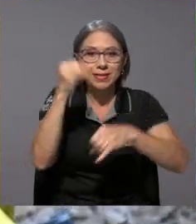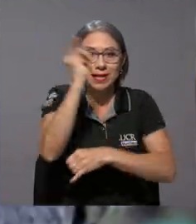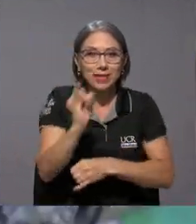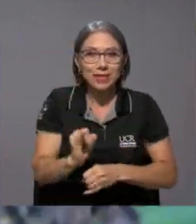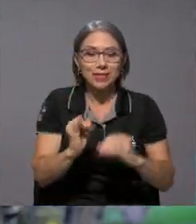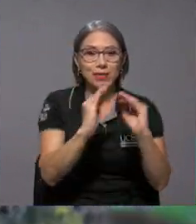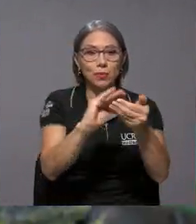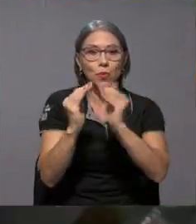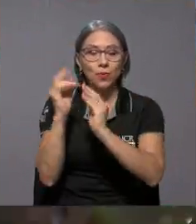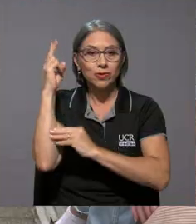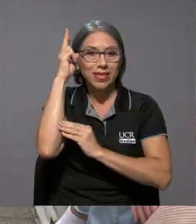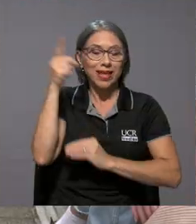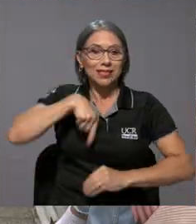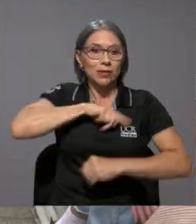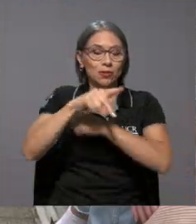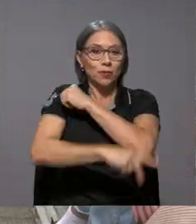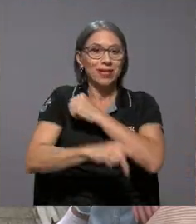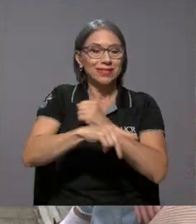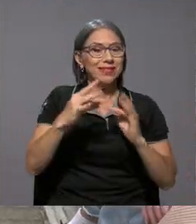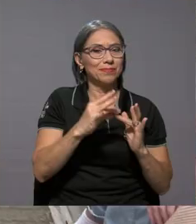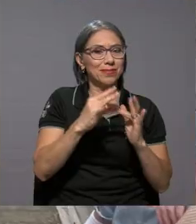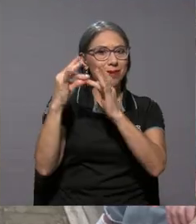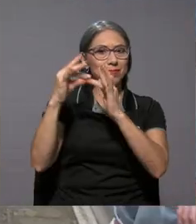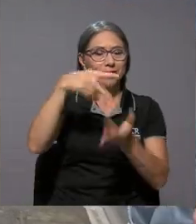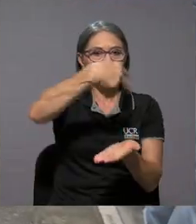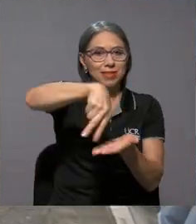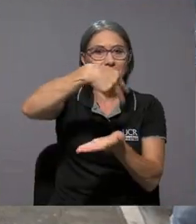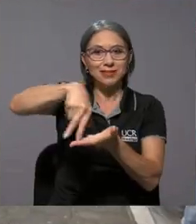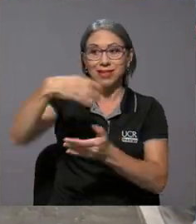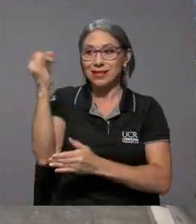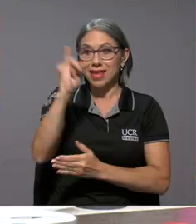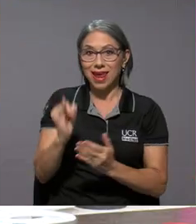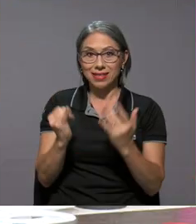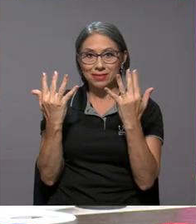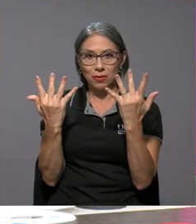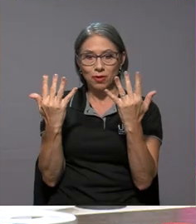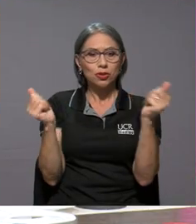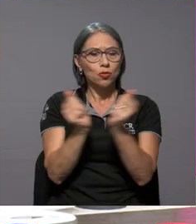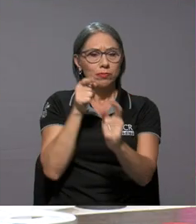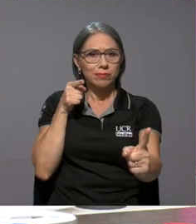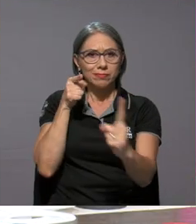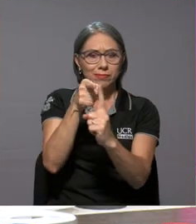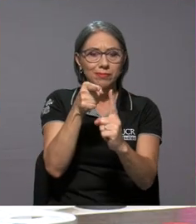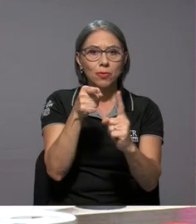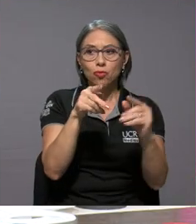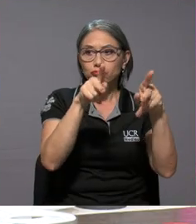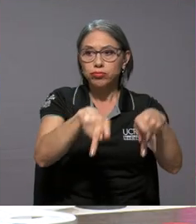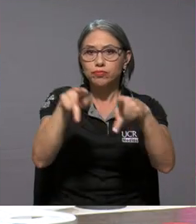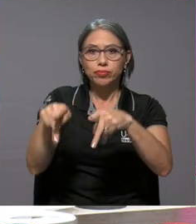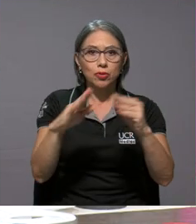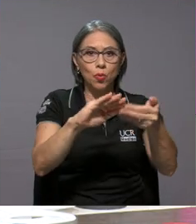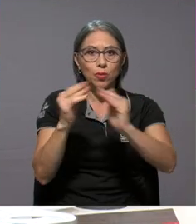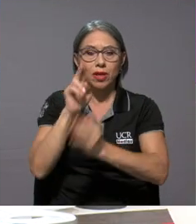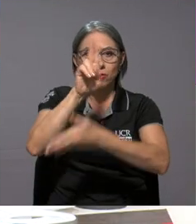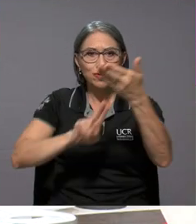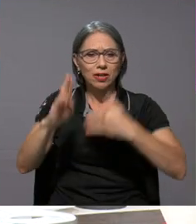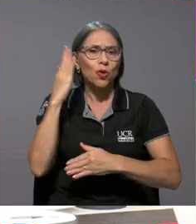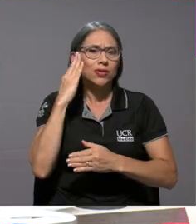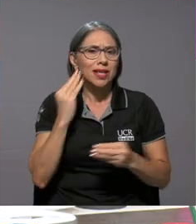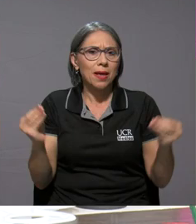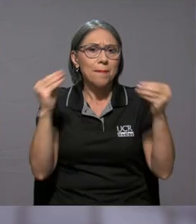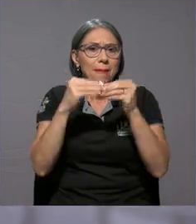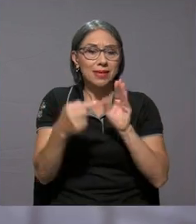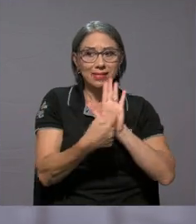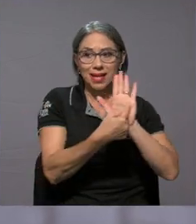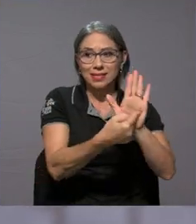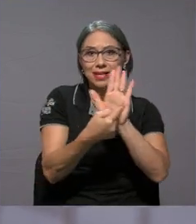pueblos indígenas de nuestro país, en especial danzas y artes manuales, con el objetivo de que la comunidad universitaria conociera más de